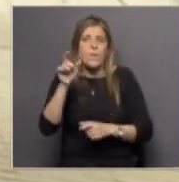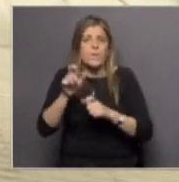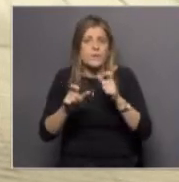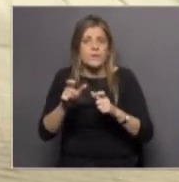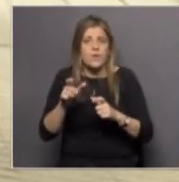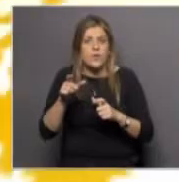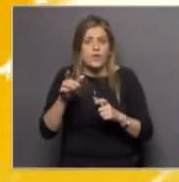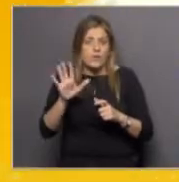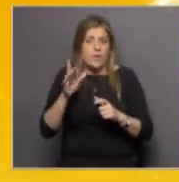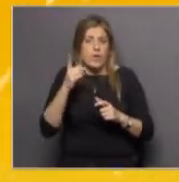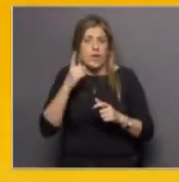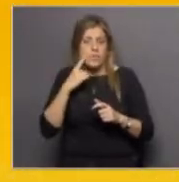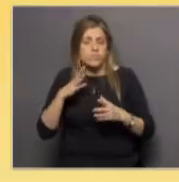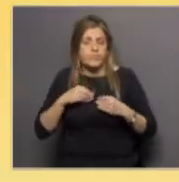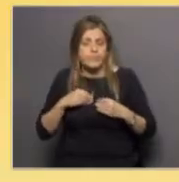probadamente efectiva